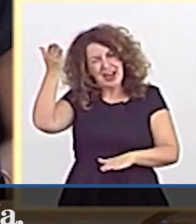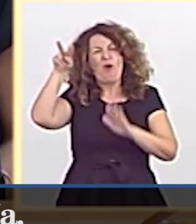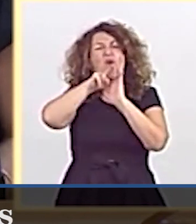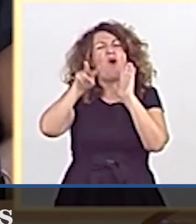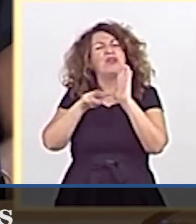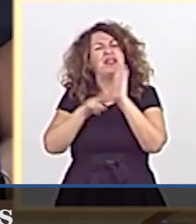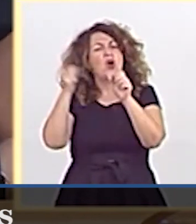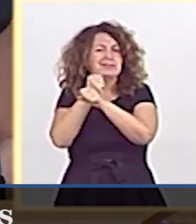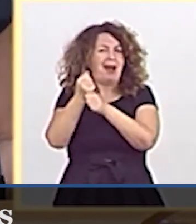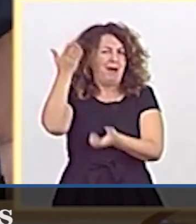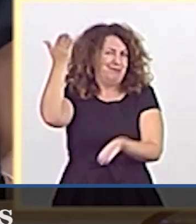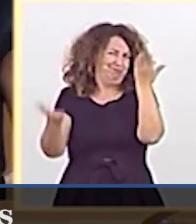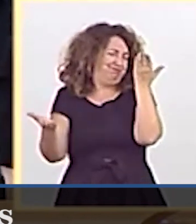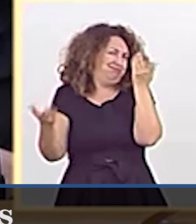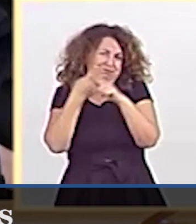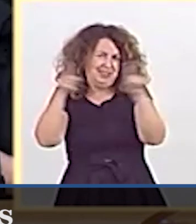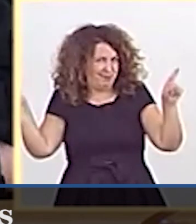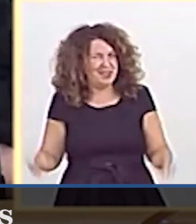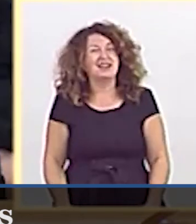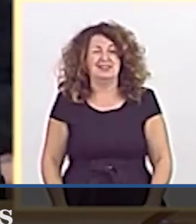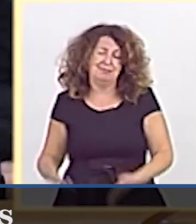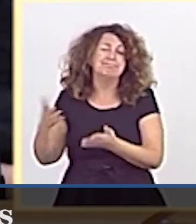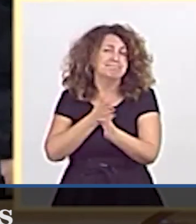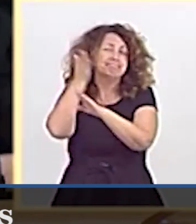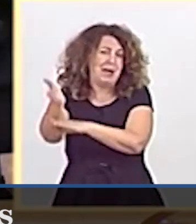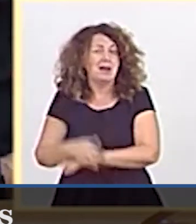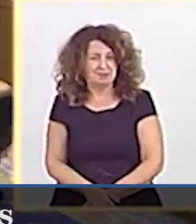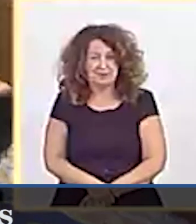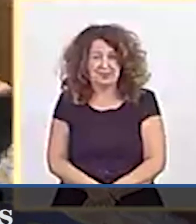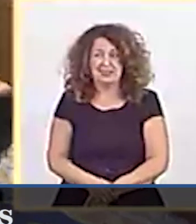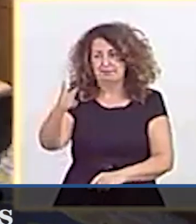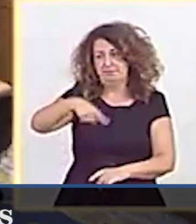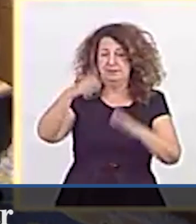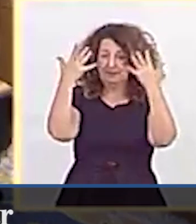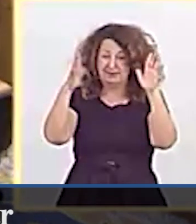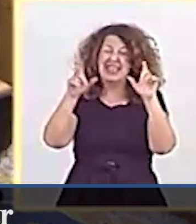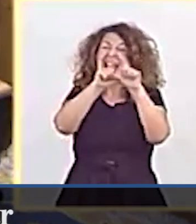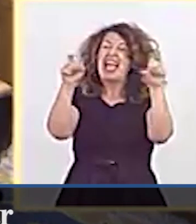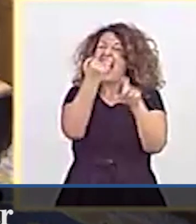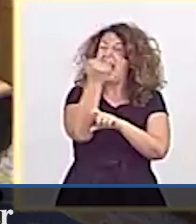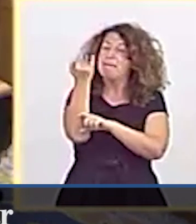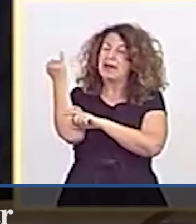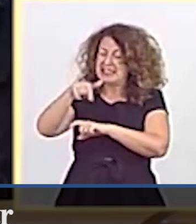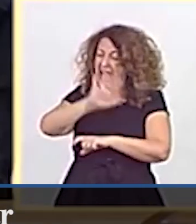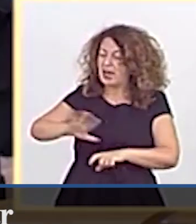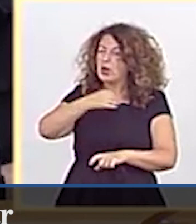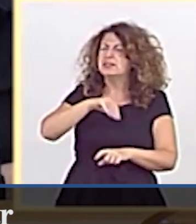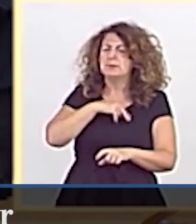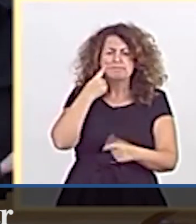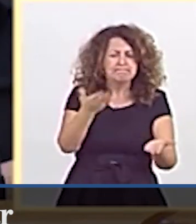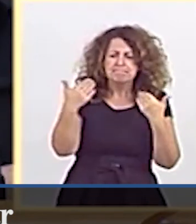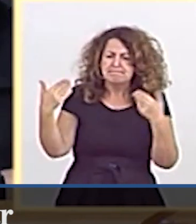de trabajo. Si algunos empresarios de nuestro país tienen dificultades para encontrar